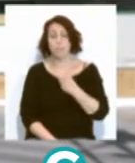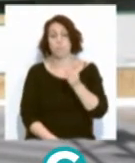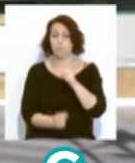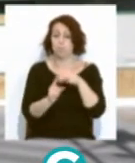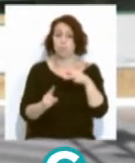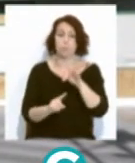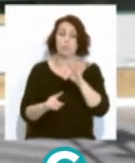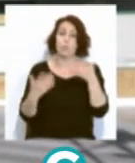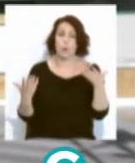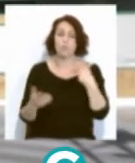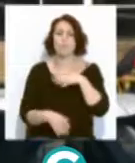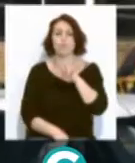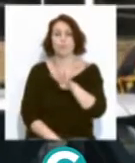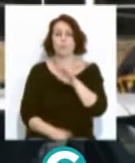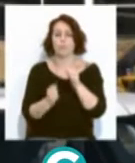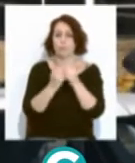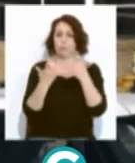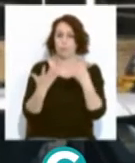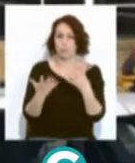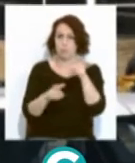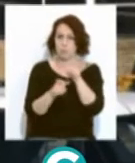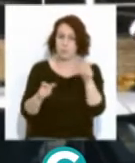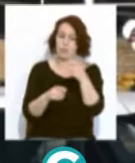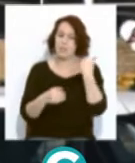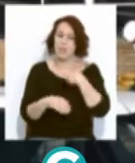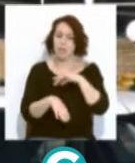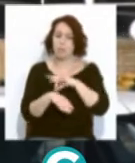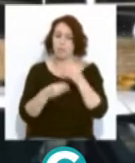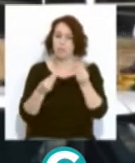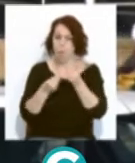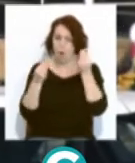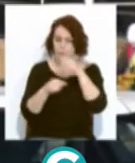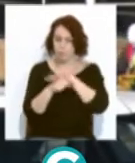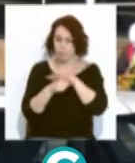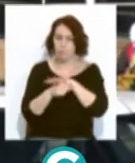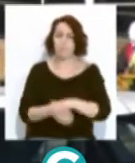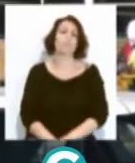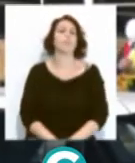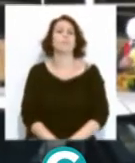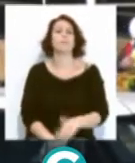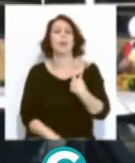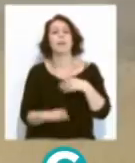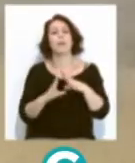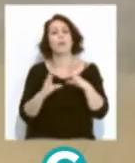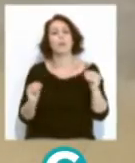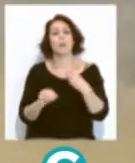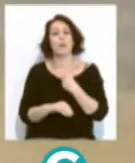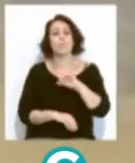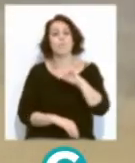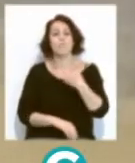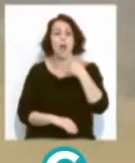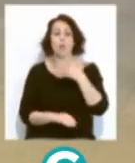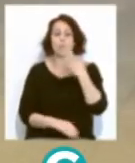es que hay 429 personas que han superado la enfermedad en la provincia y que Andalucía es la primera